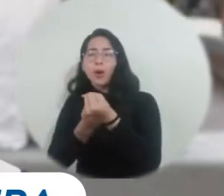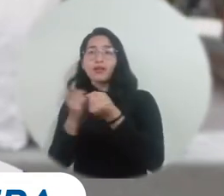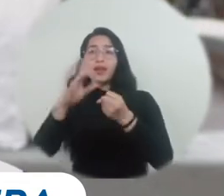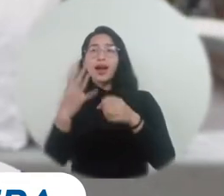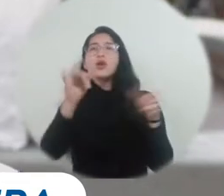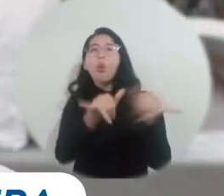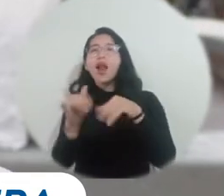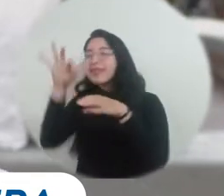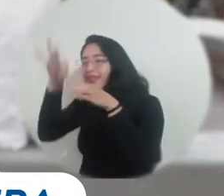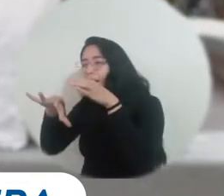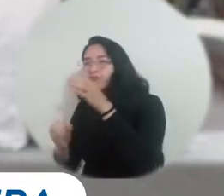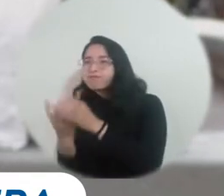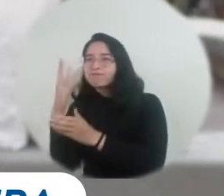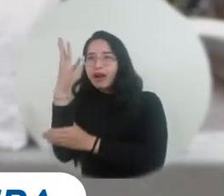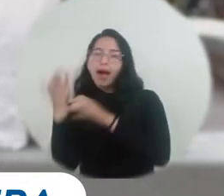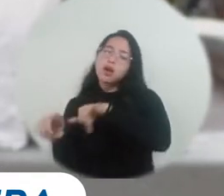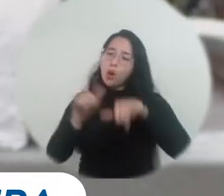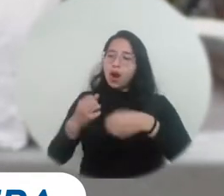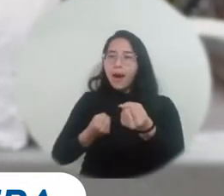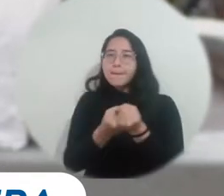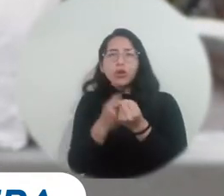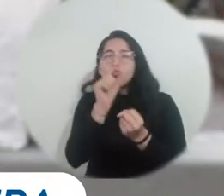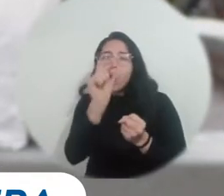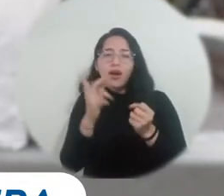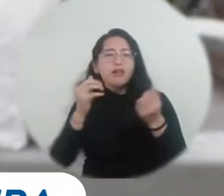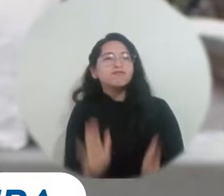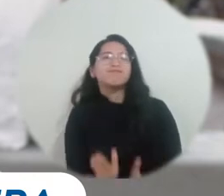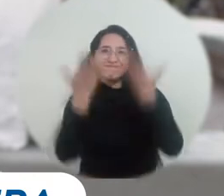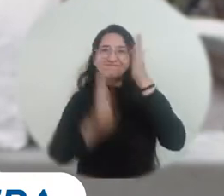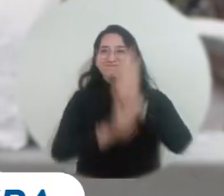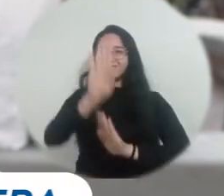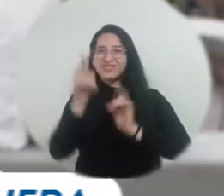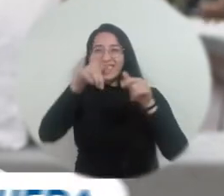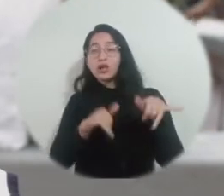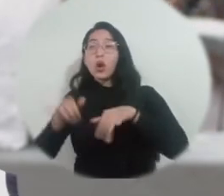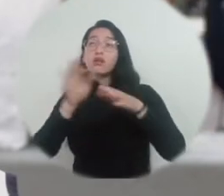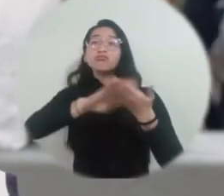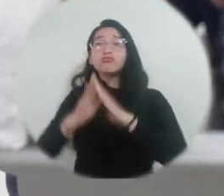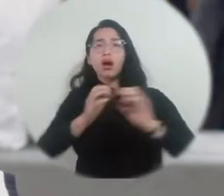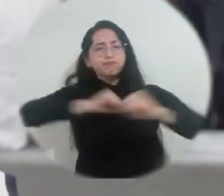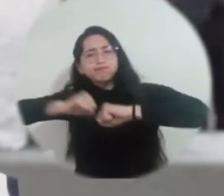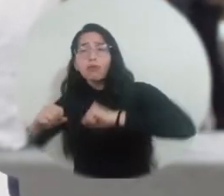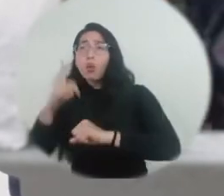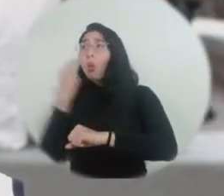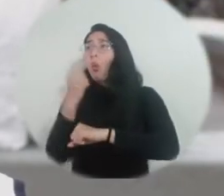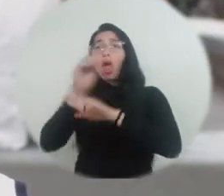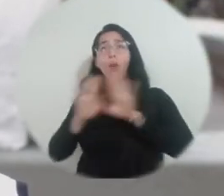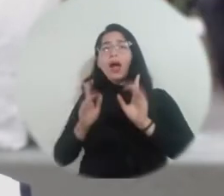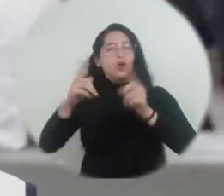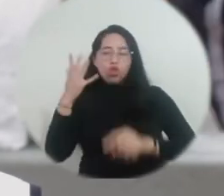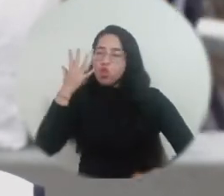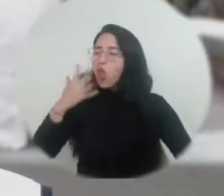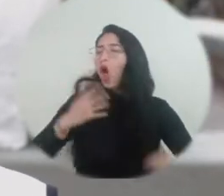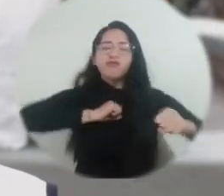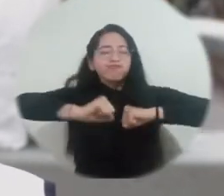una semilla que sembramos y deja paz. En la medida en que nosotros trabajemos por nuestra comunidad todos los días y no solamente